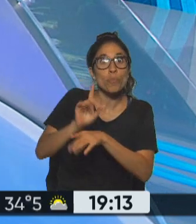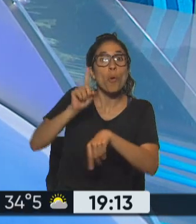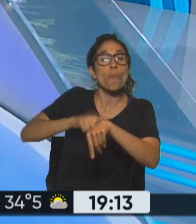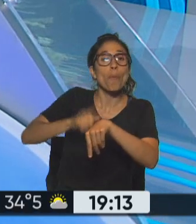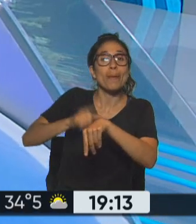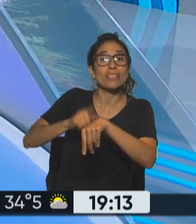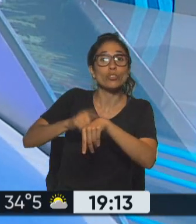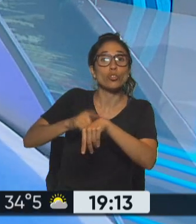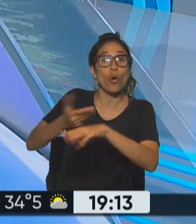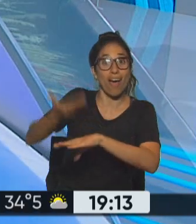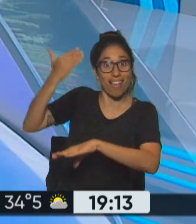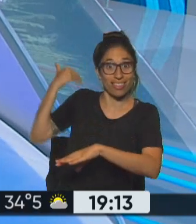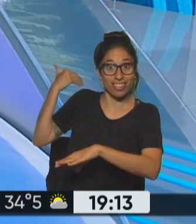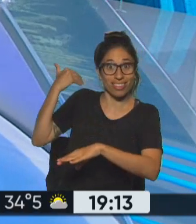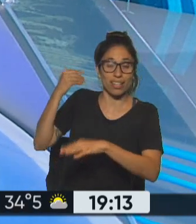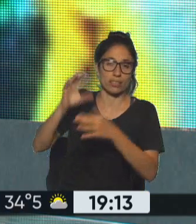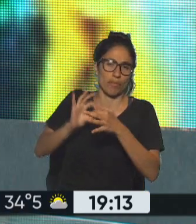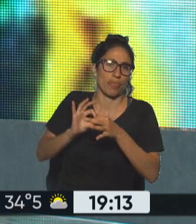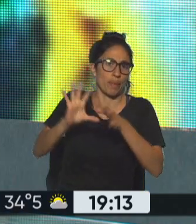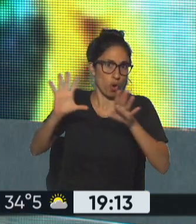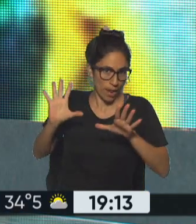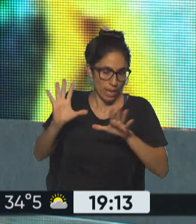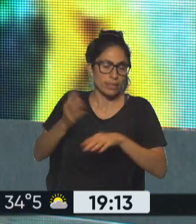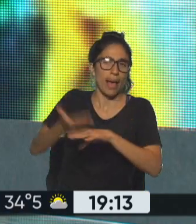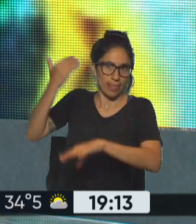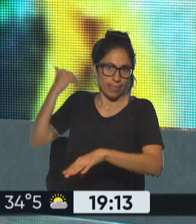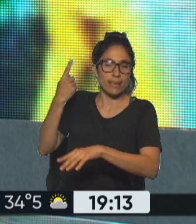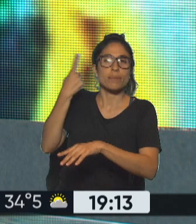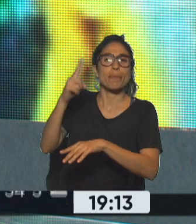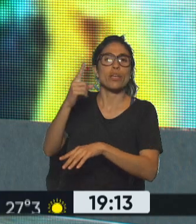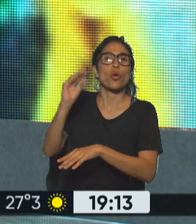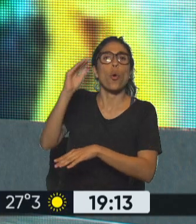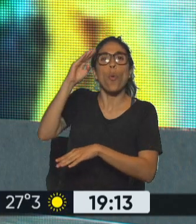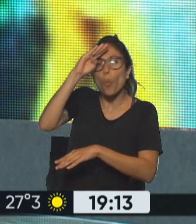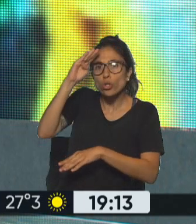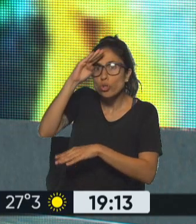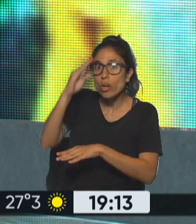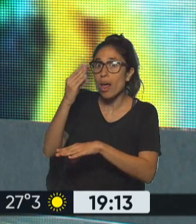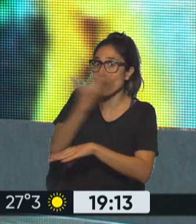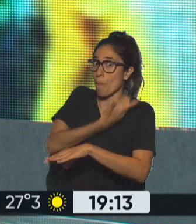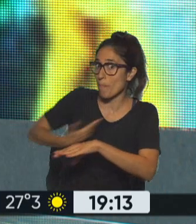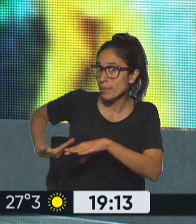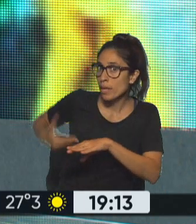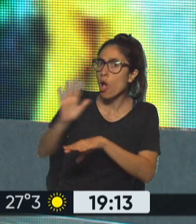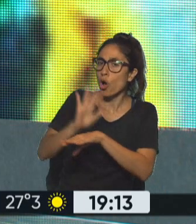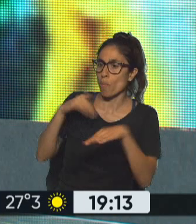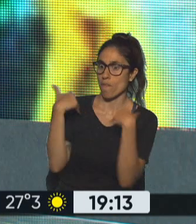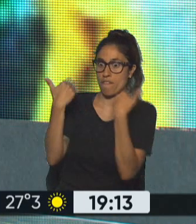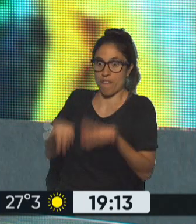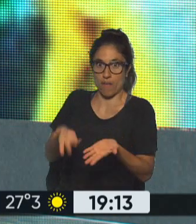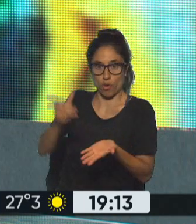democrático pero proceso al fin de Bolsonaro en Brasil entonces siempre quedaba como la sensación de a quién